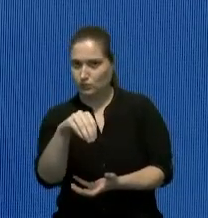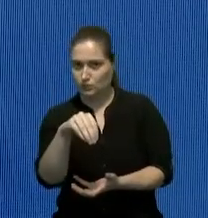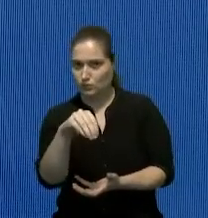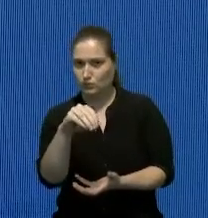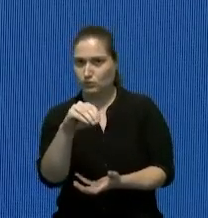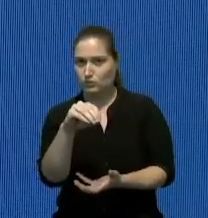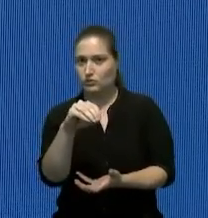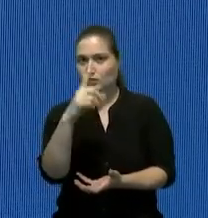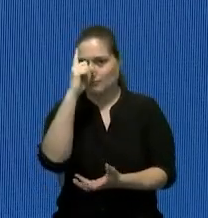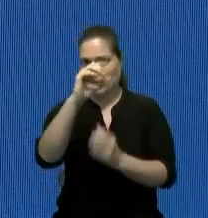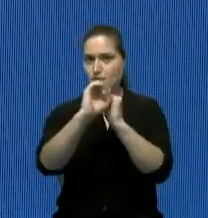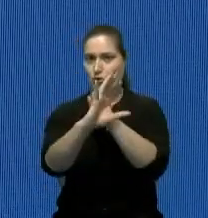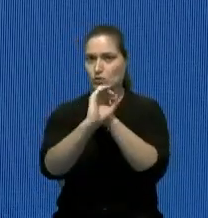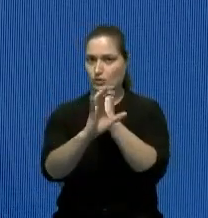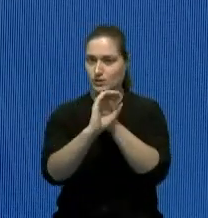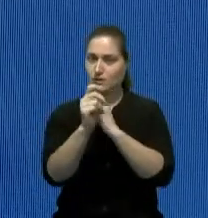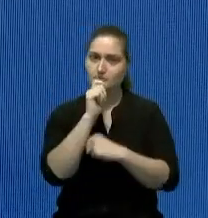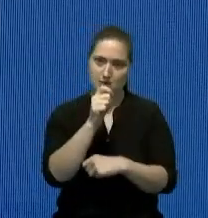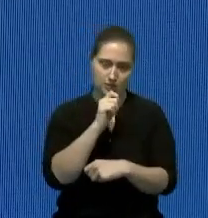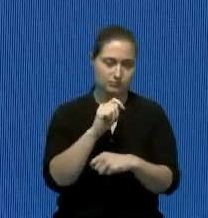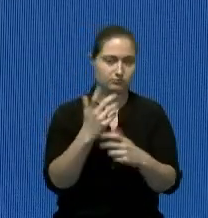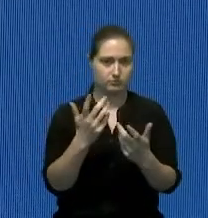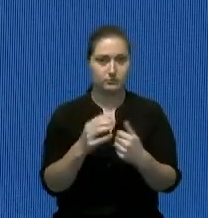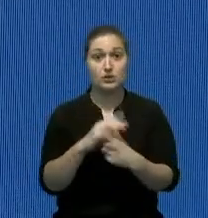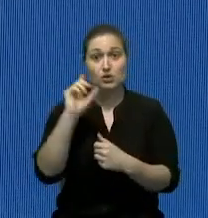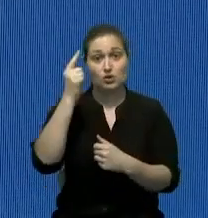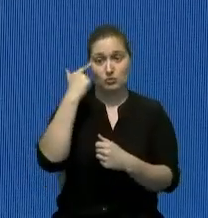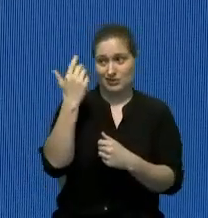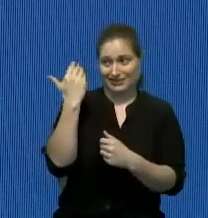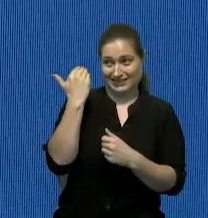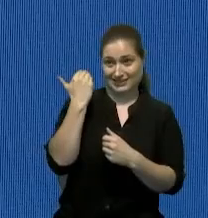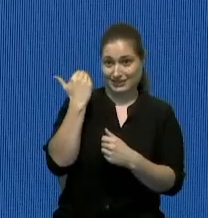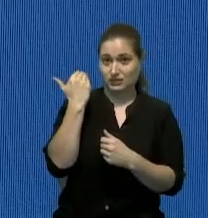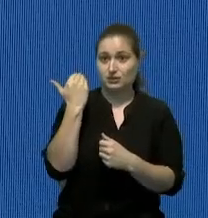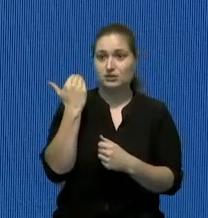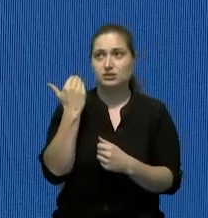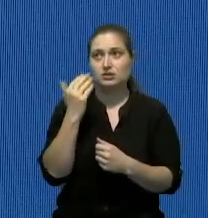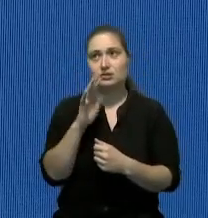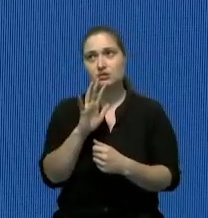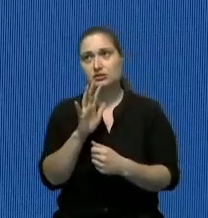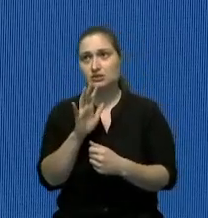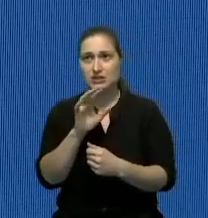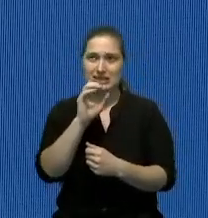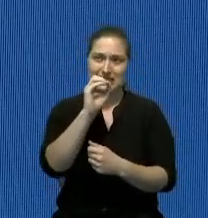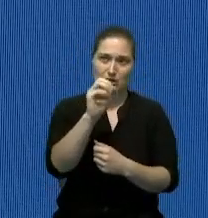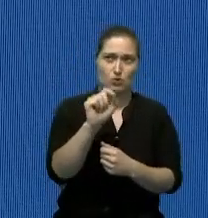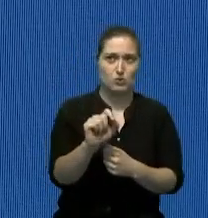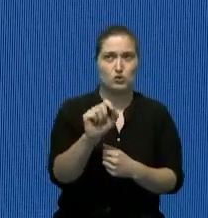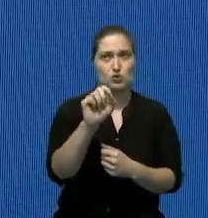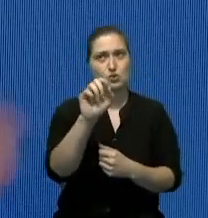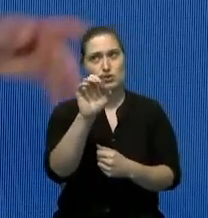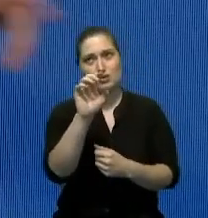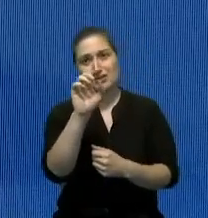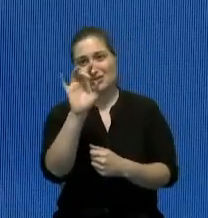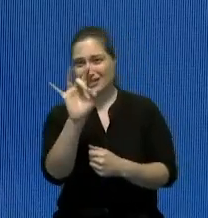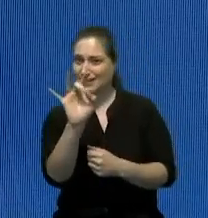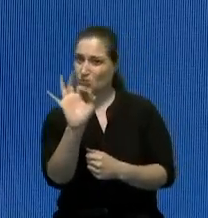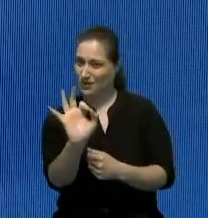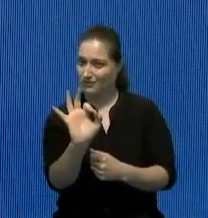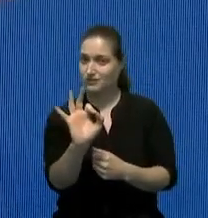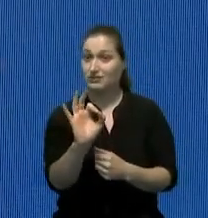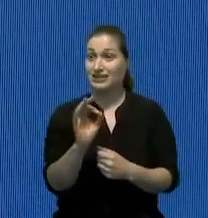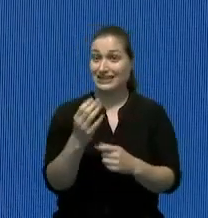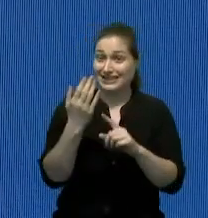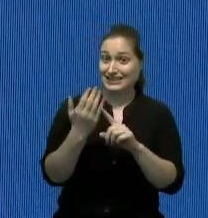publicidad el gobierno anterior era aproximadamente 0.89% y el gobierno